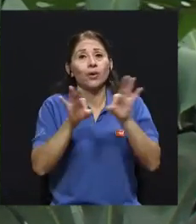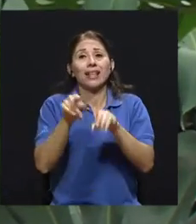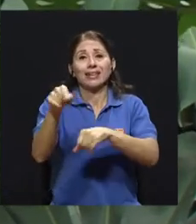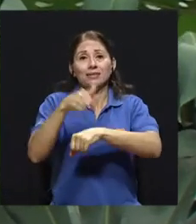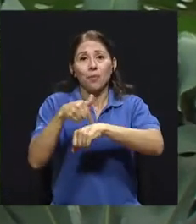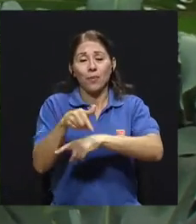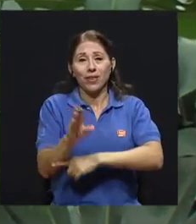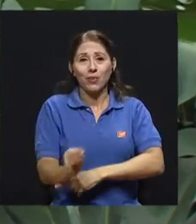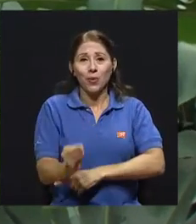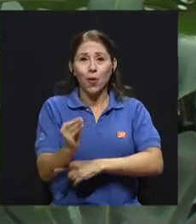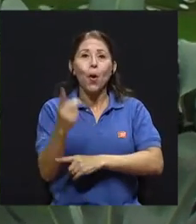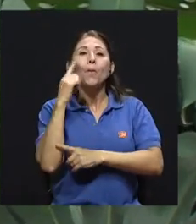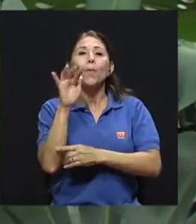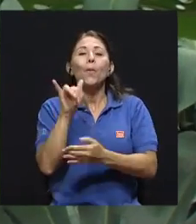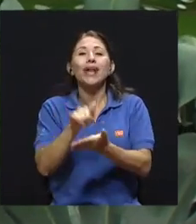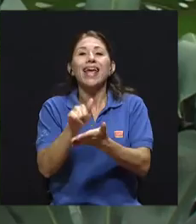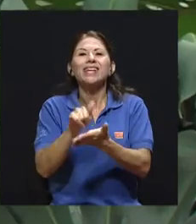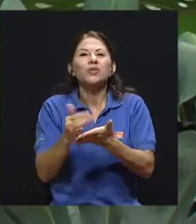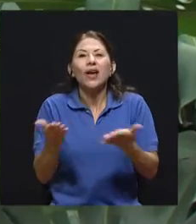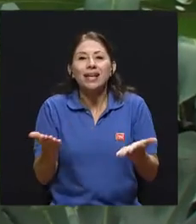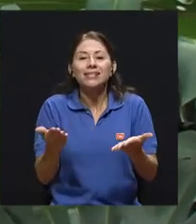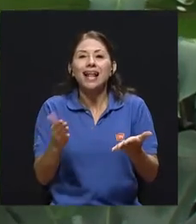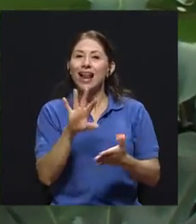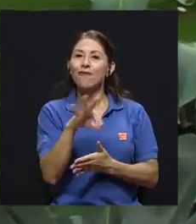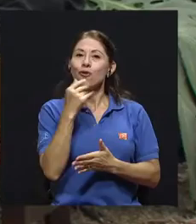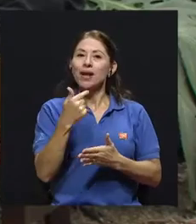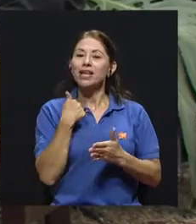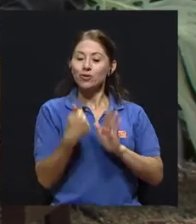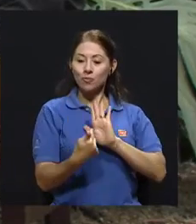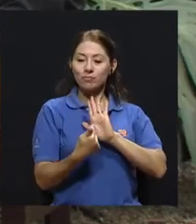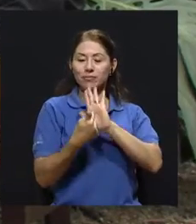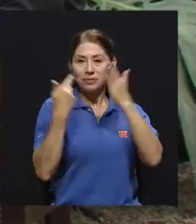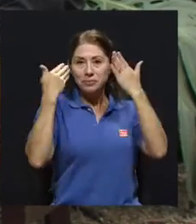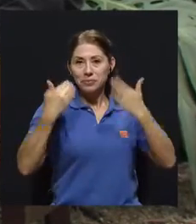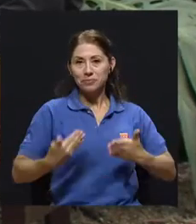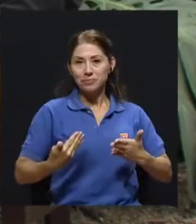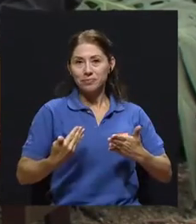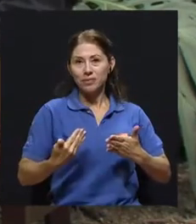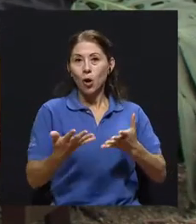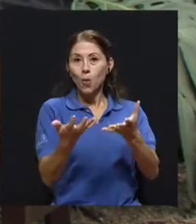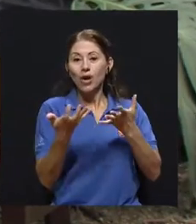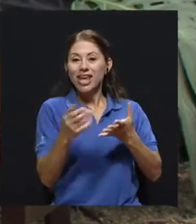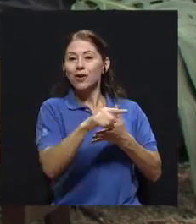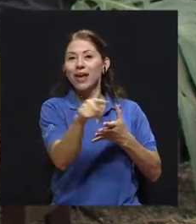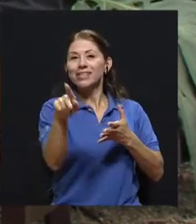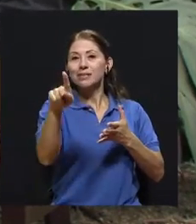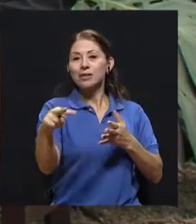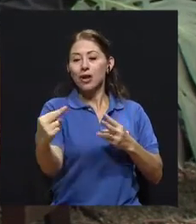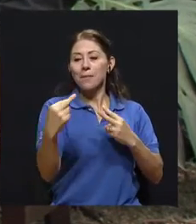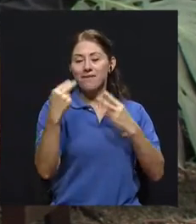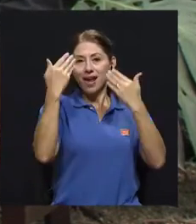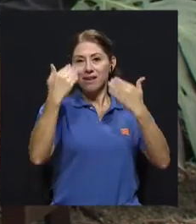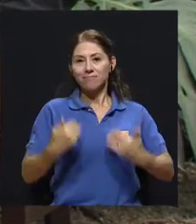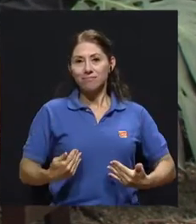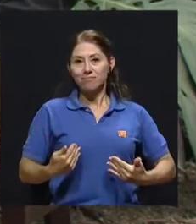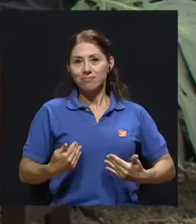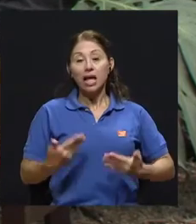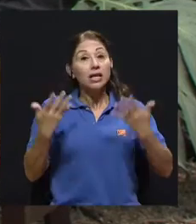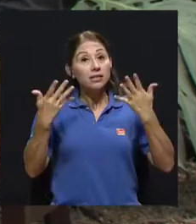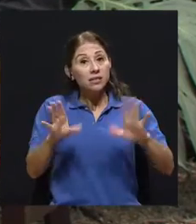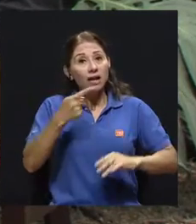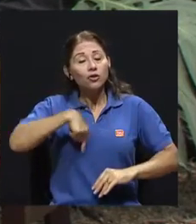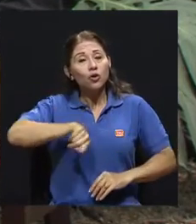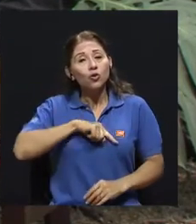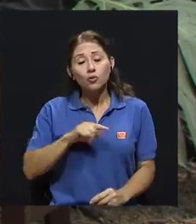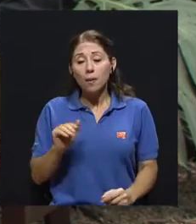presentar ante los demás, y eso implica cómo quiero que me vean, ¿no? Conforme vamos creciendo, si ya a esto le sumamos la